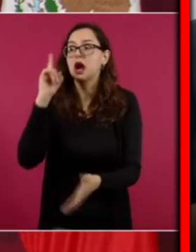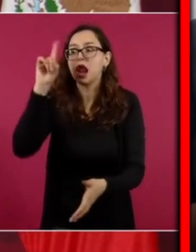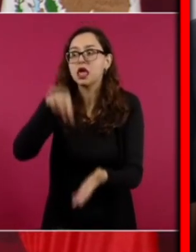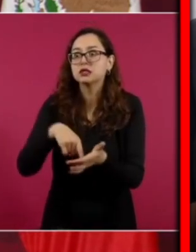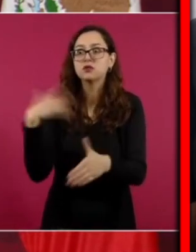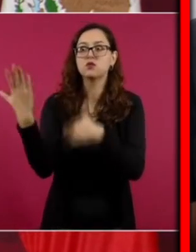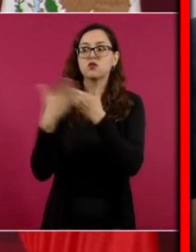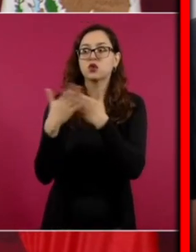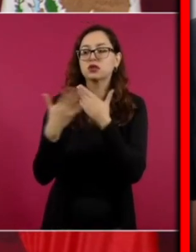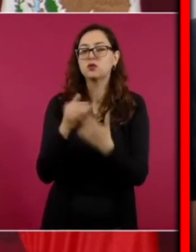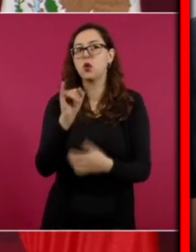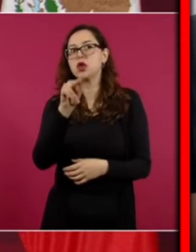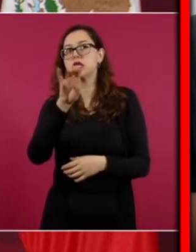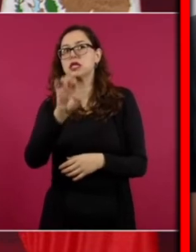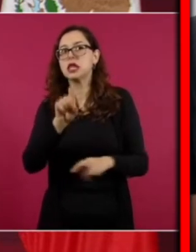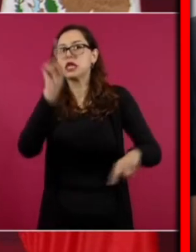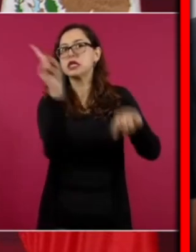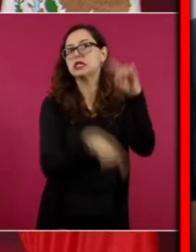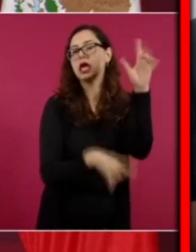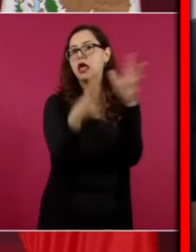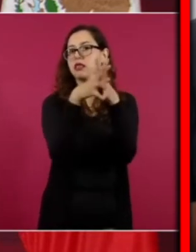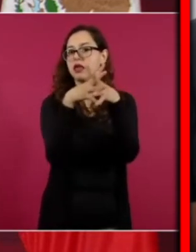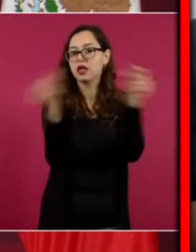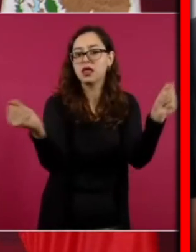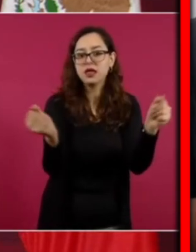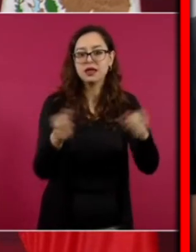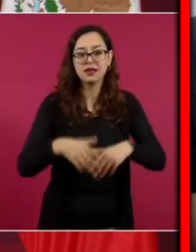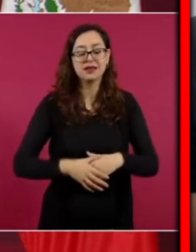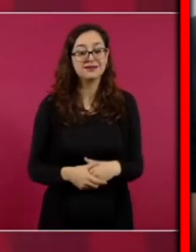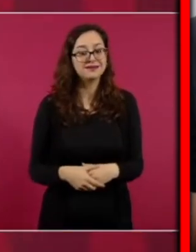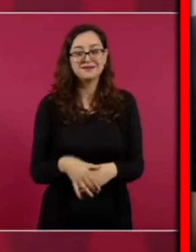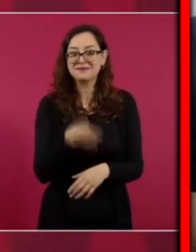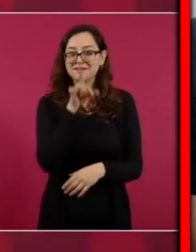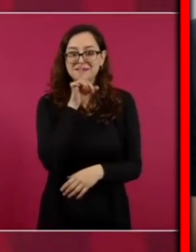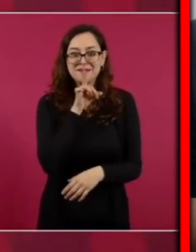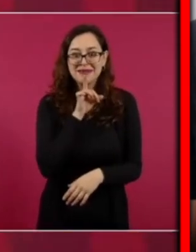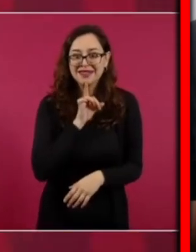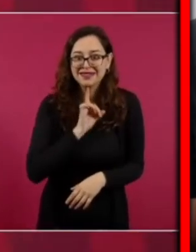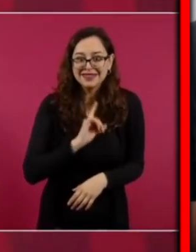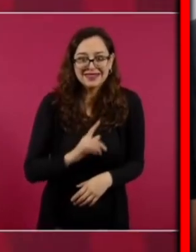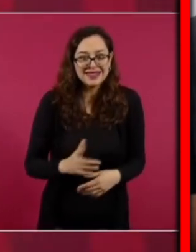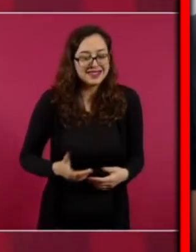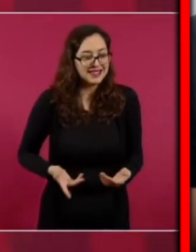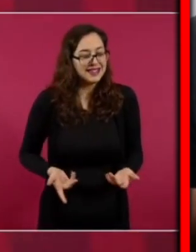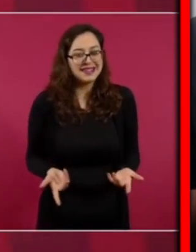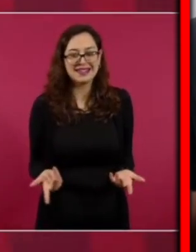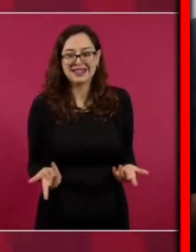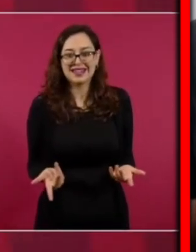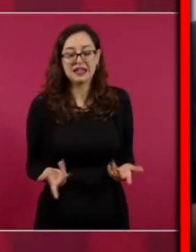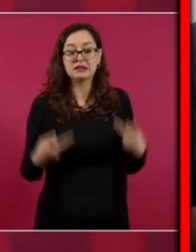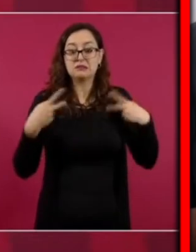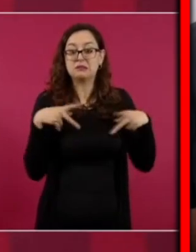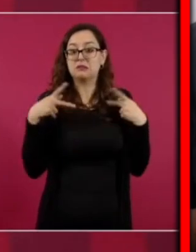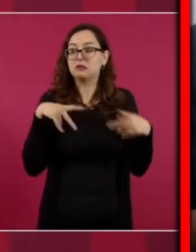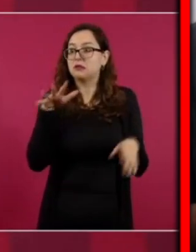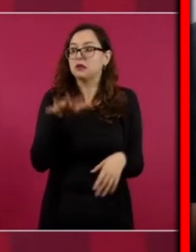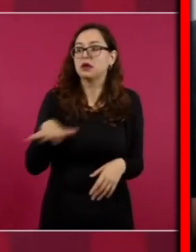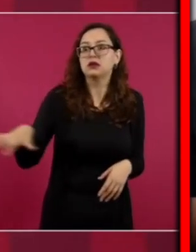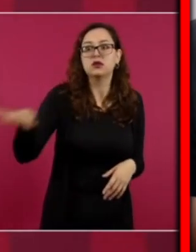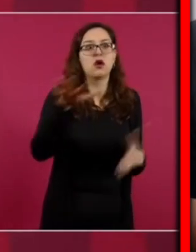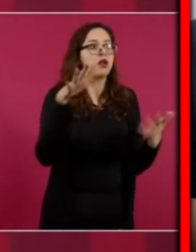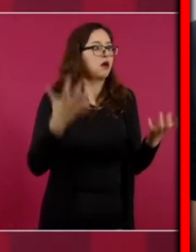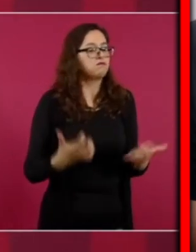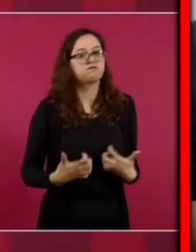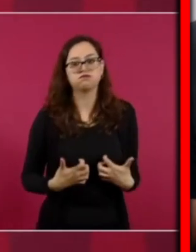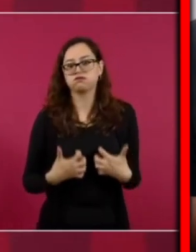Manuel López Obrador termina de aplastar a la oposición al PRI y al PAN con tremendo mensaje que mandó